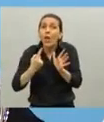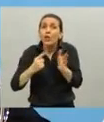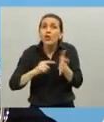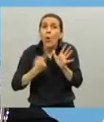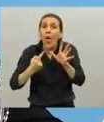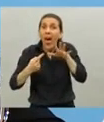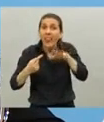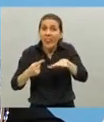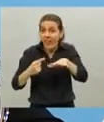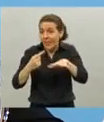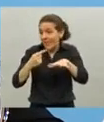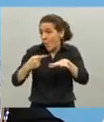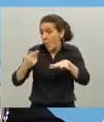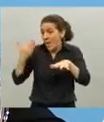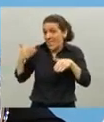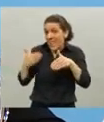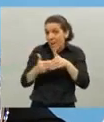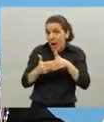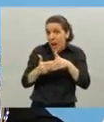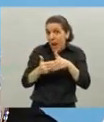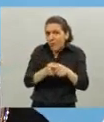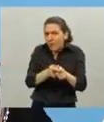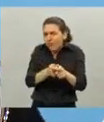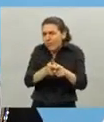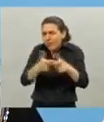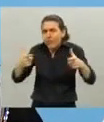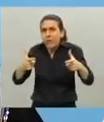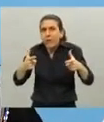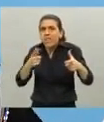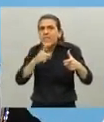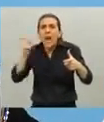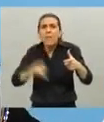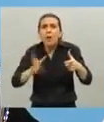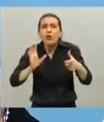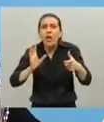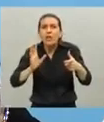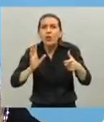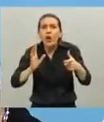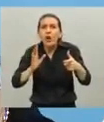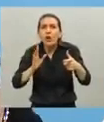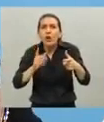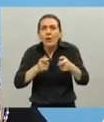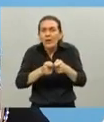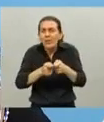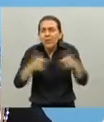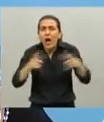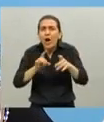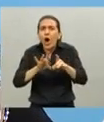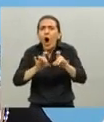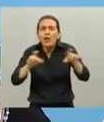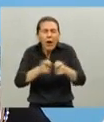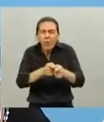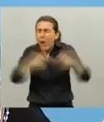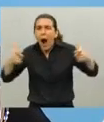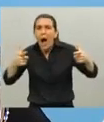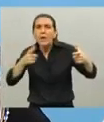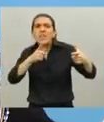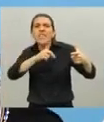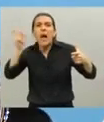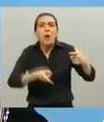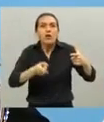última semana se incrementaron el 100%, el resto de la ciudad se incrementó el 100% los contagios.